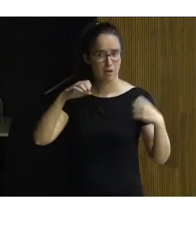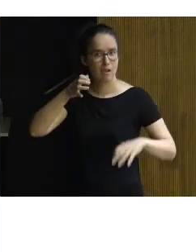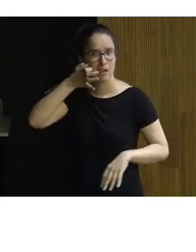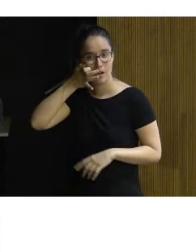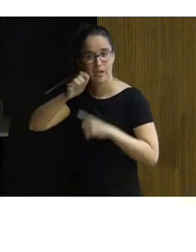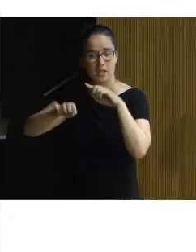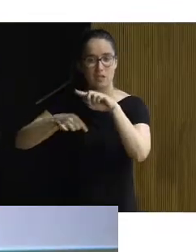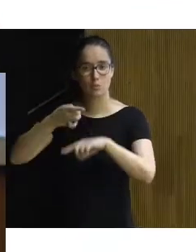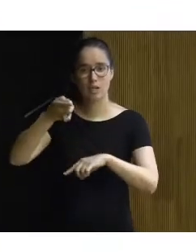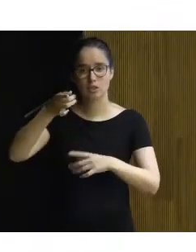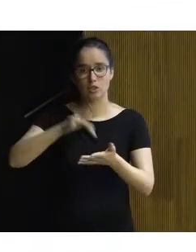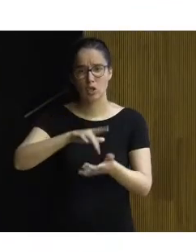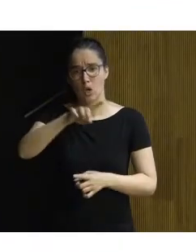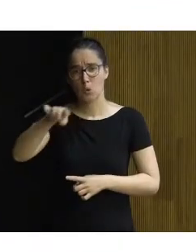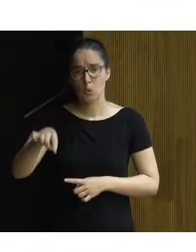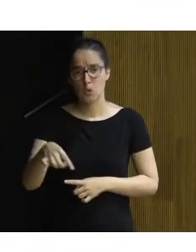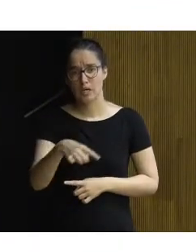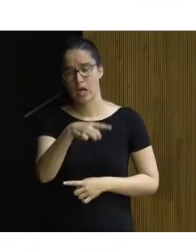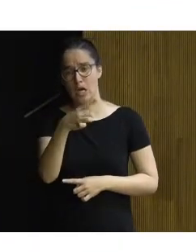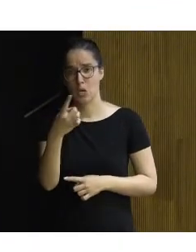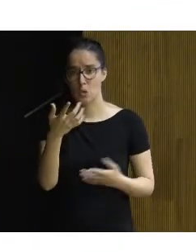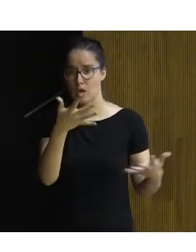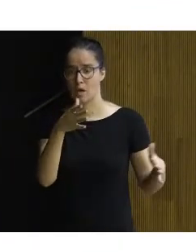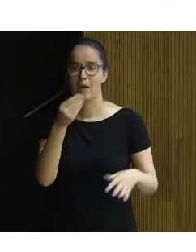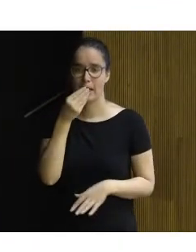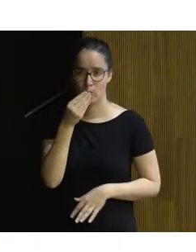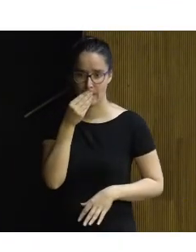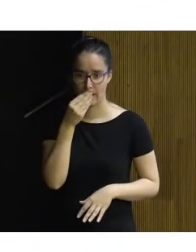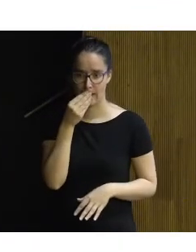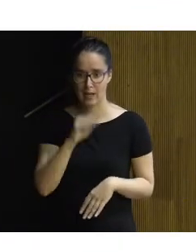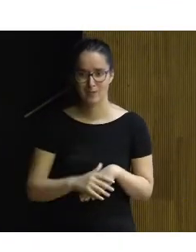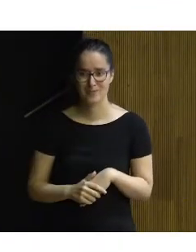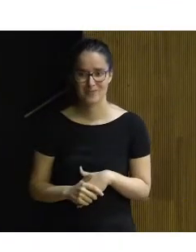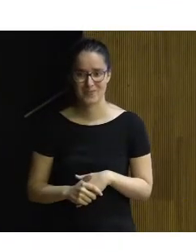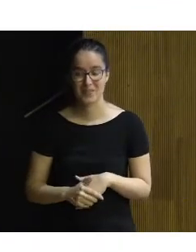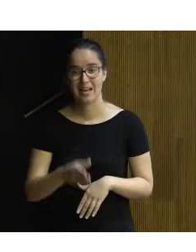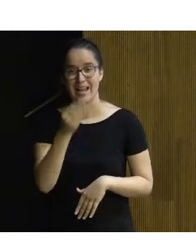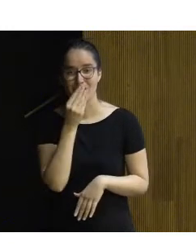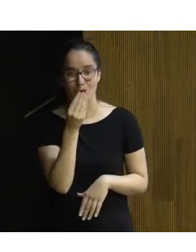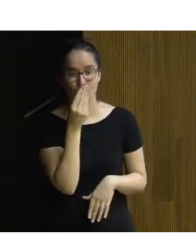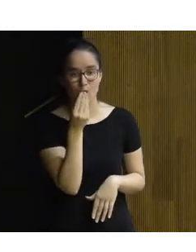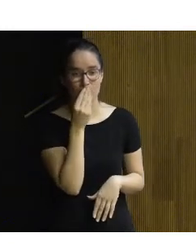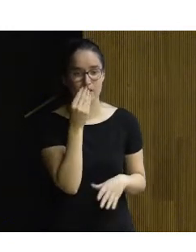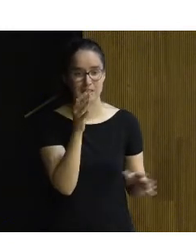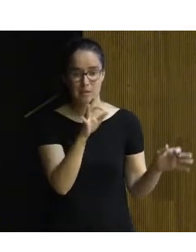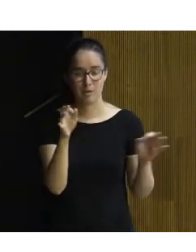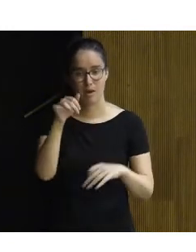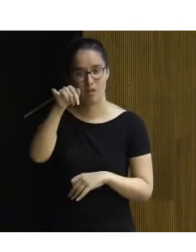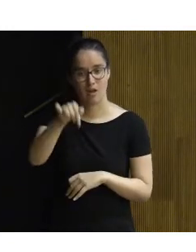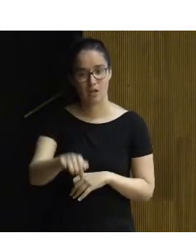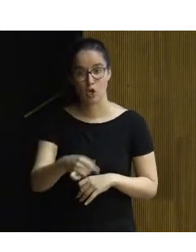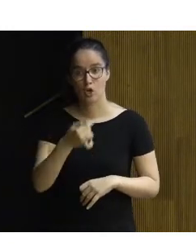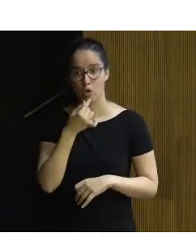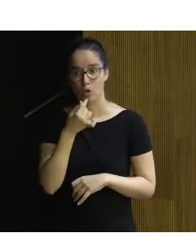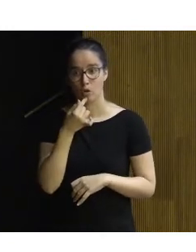y luego tendremos una hora para la comida bueno la comida está preparada aquí para lo digo